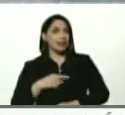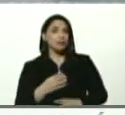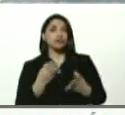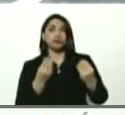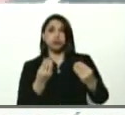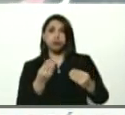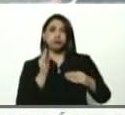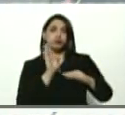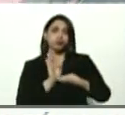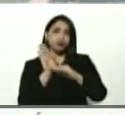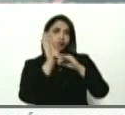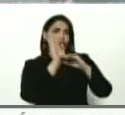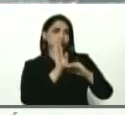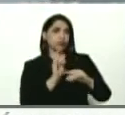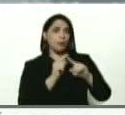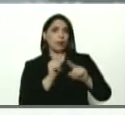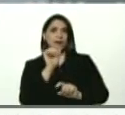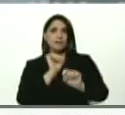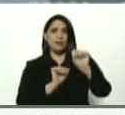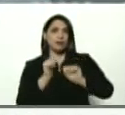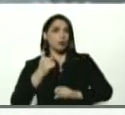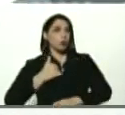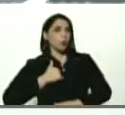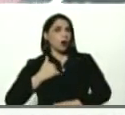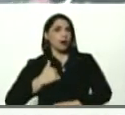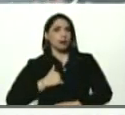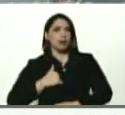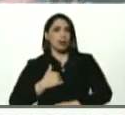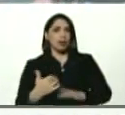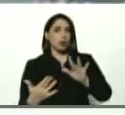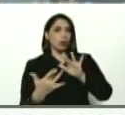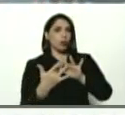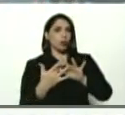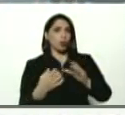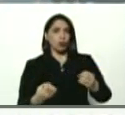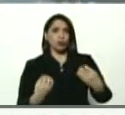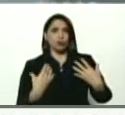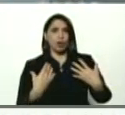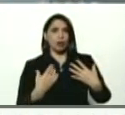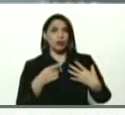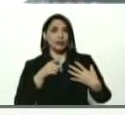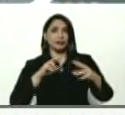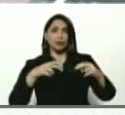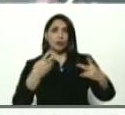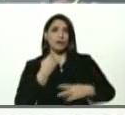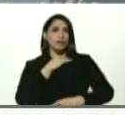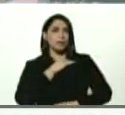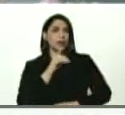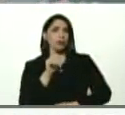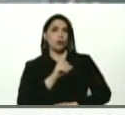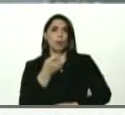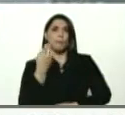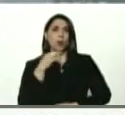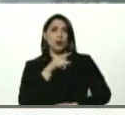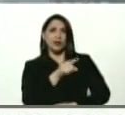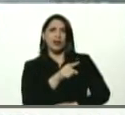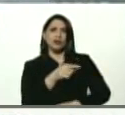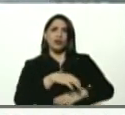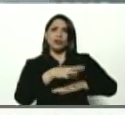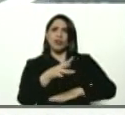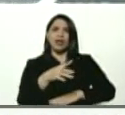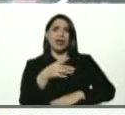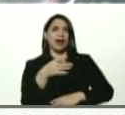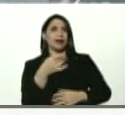precaución para evitar cualquier tipo de contagio. Esto un nuevo virus, pero no por ello deja de ser menos